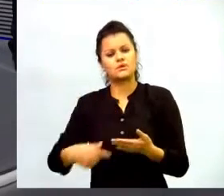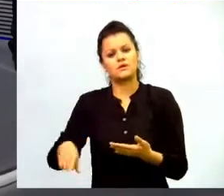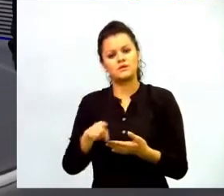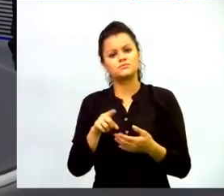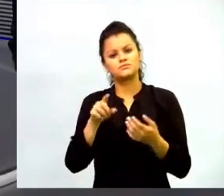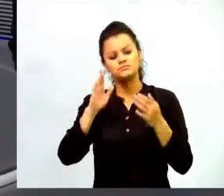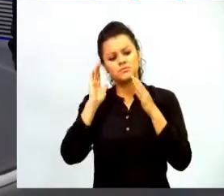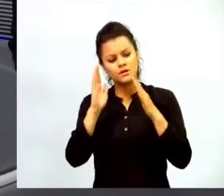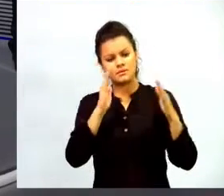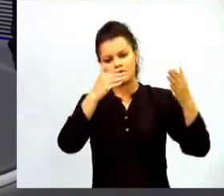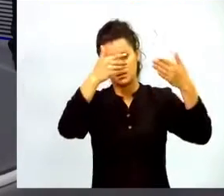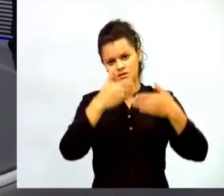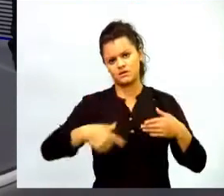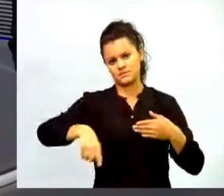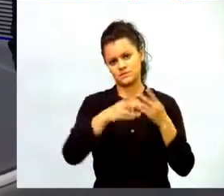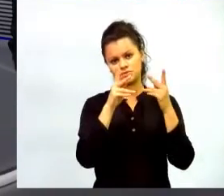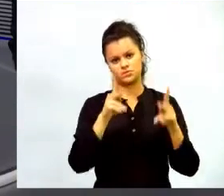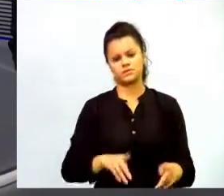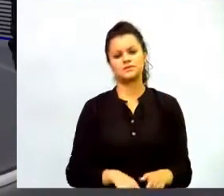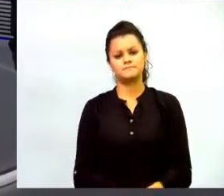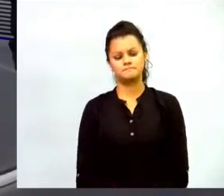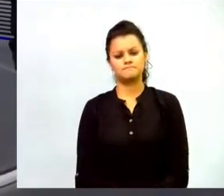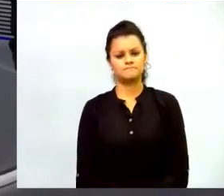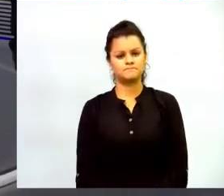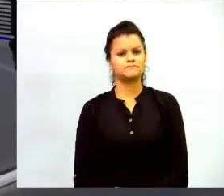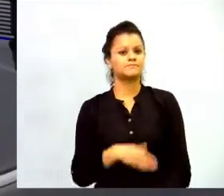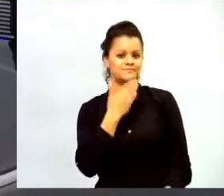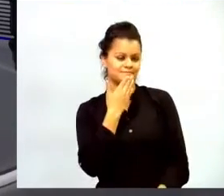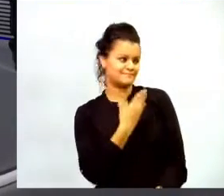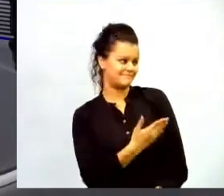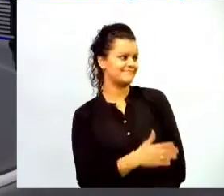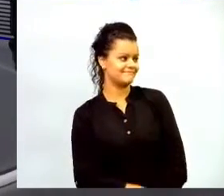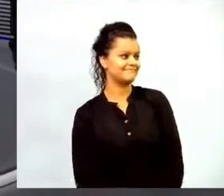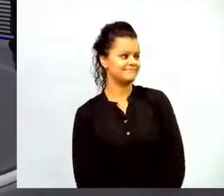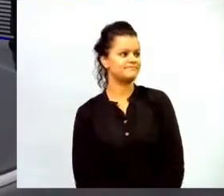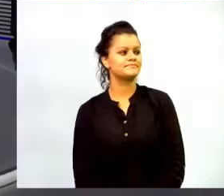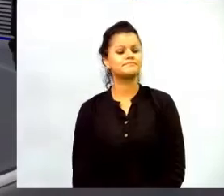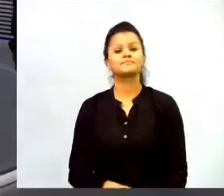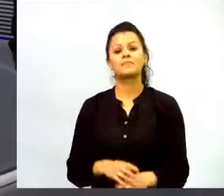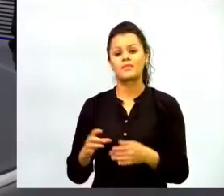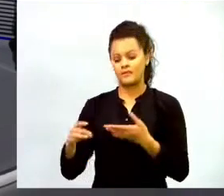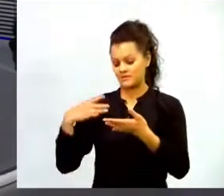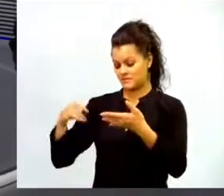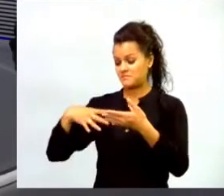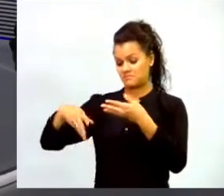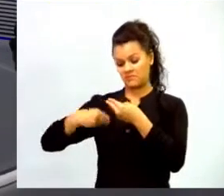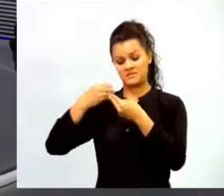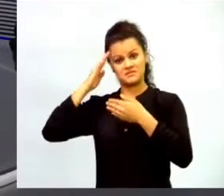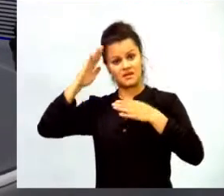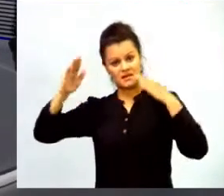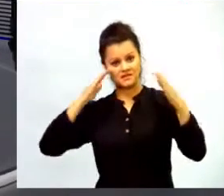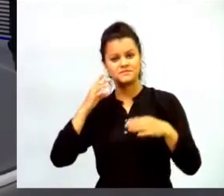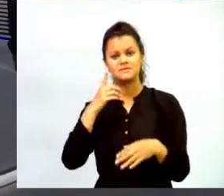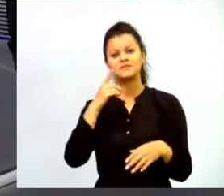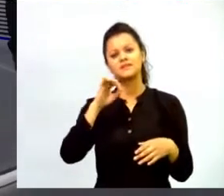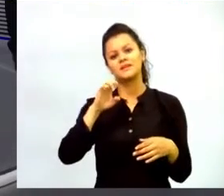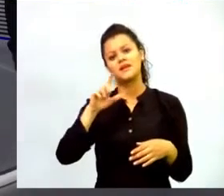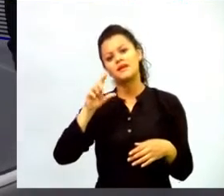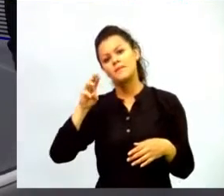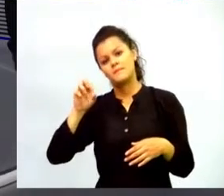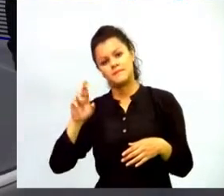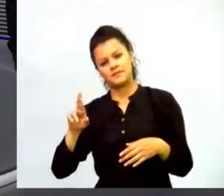discapacidades en los estudiantes gracias Claudia más saludos Dielmer Fernando Giraldo Rendón nos dice